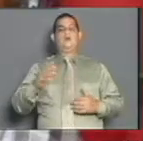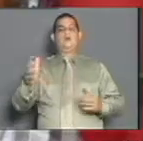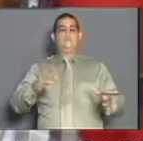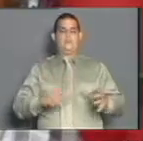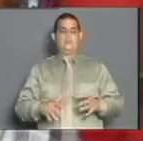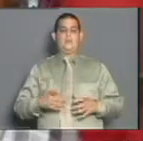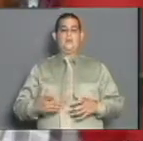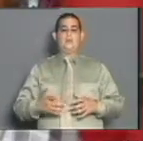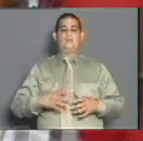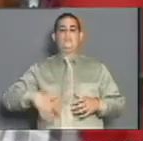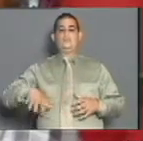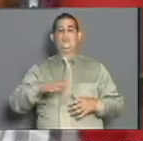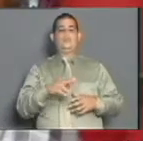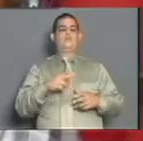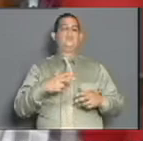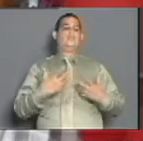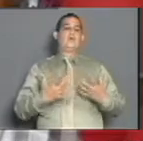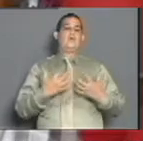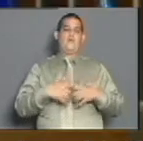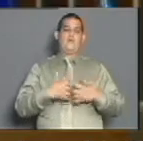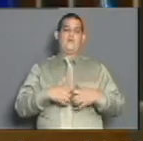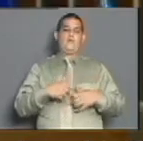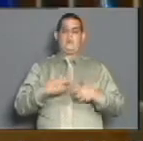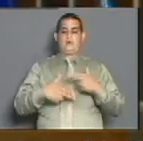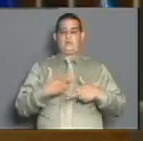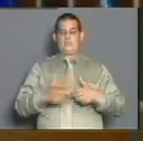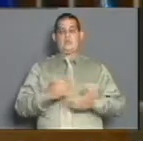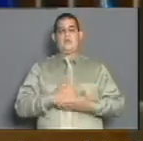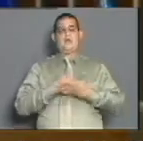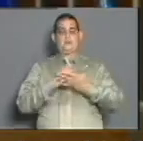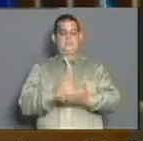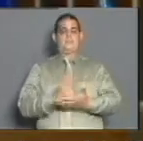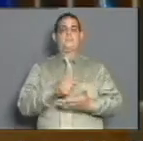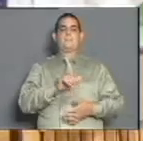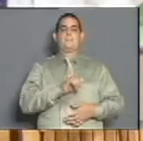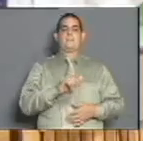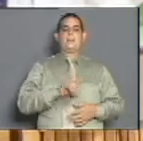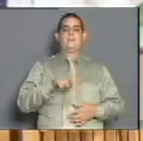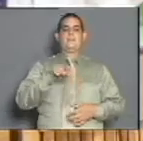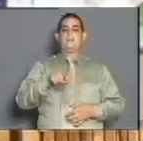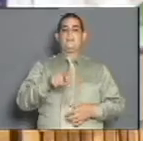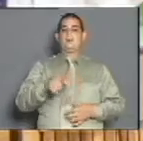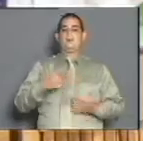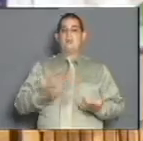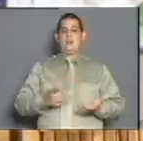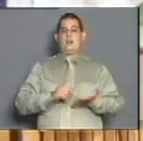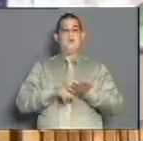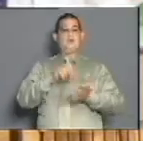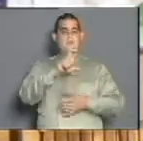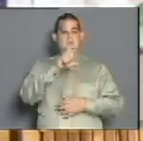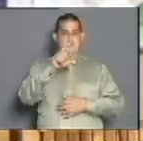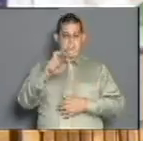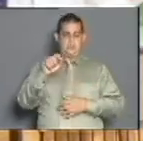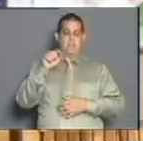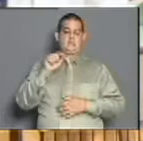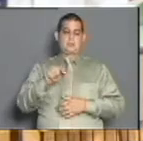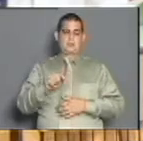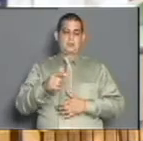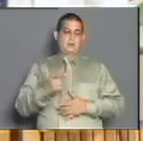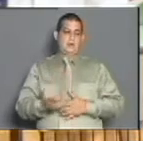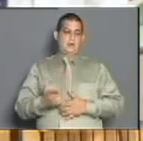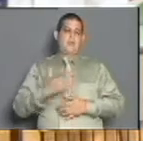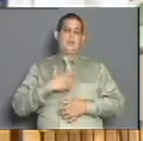mantenimiento de las maquinarias y utensilios. El también miembro del Buró Político del Comité Central del Partido,